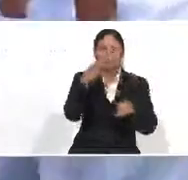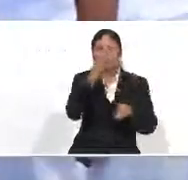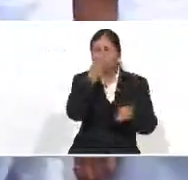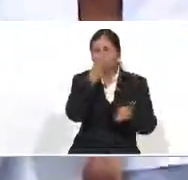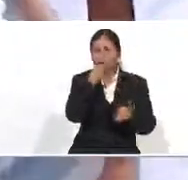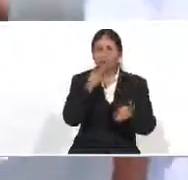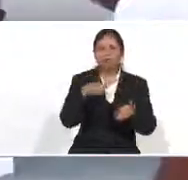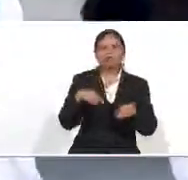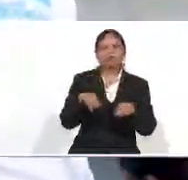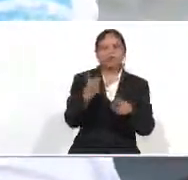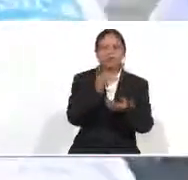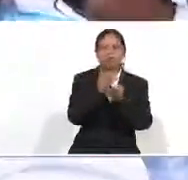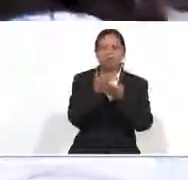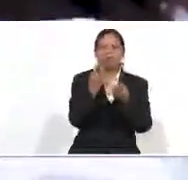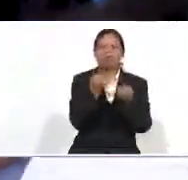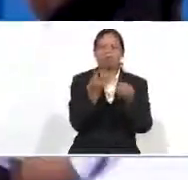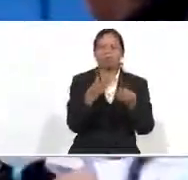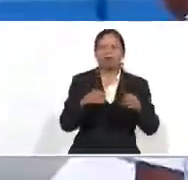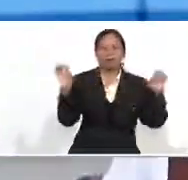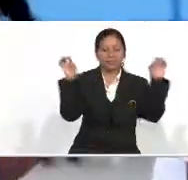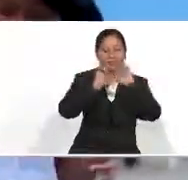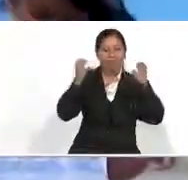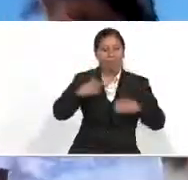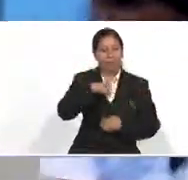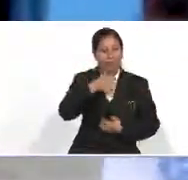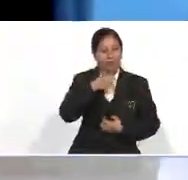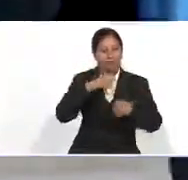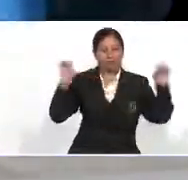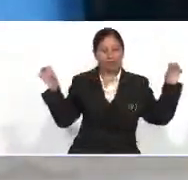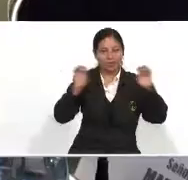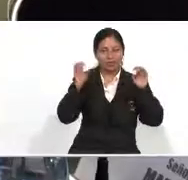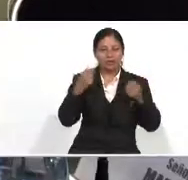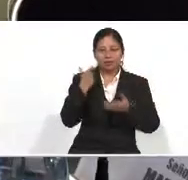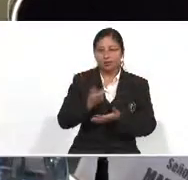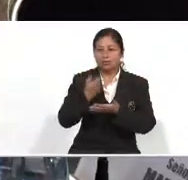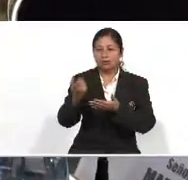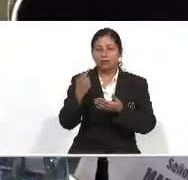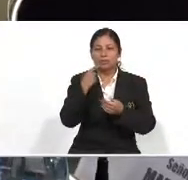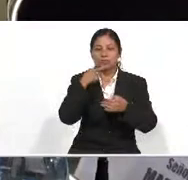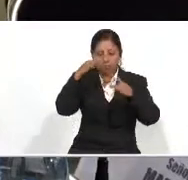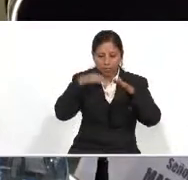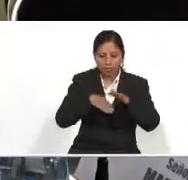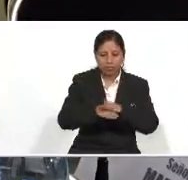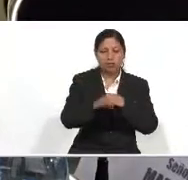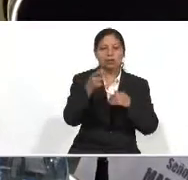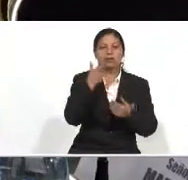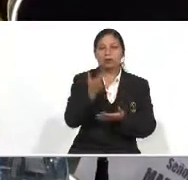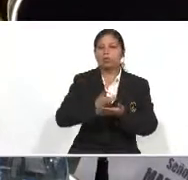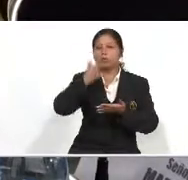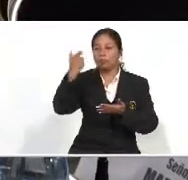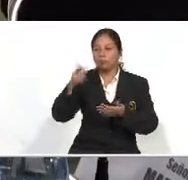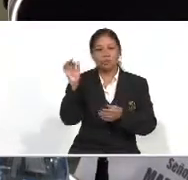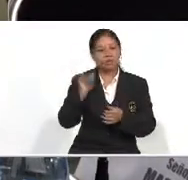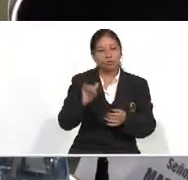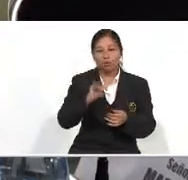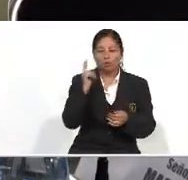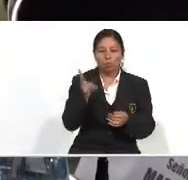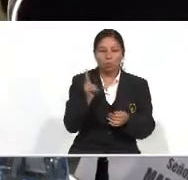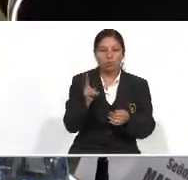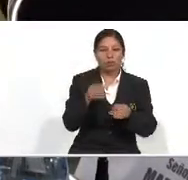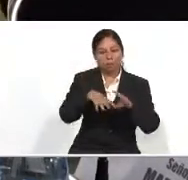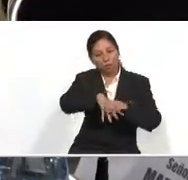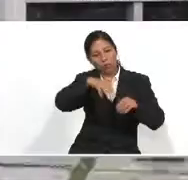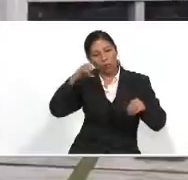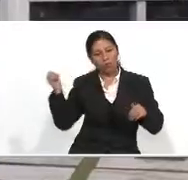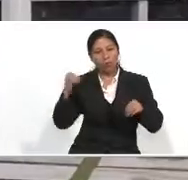Referente al tema de salarios para los profesores de educación física, la presidenta de la Comisión de Deportes intermedió para que se haga efectivo los mismos, desembolso que